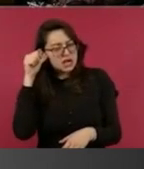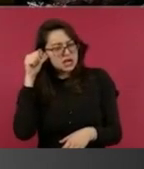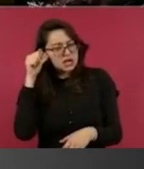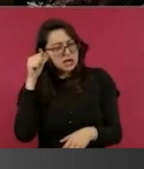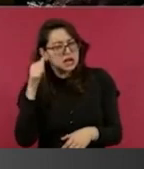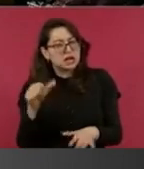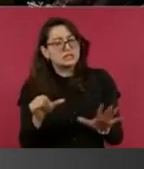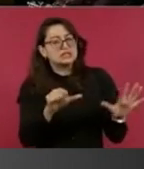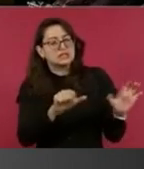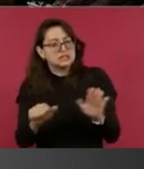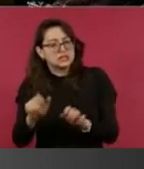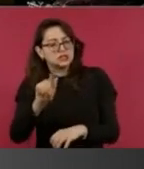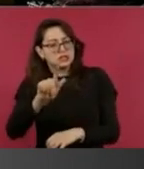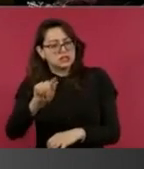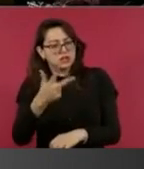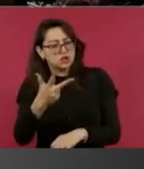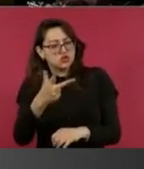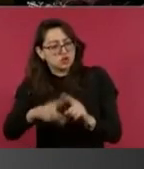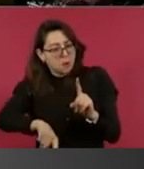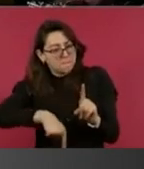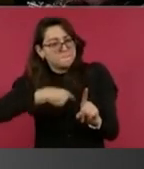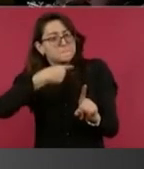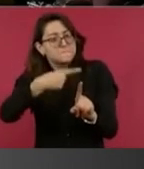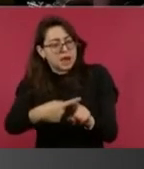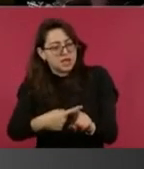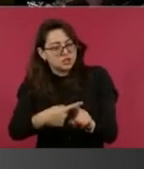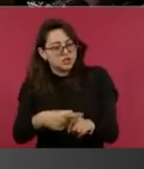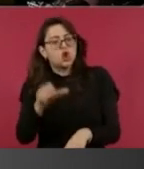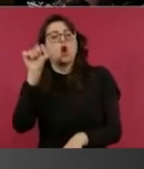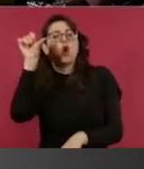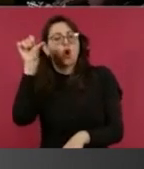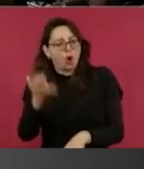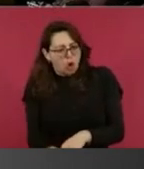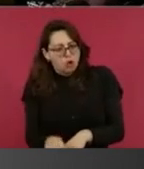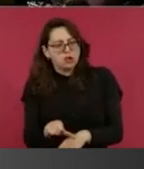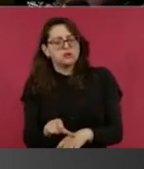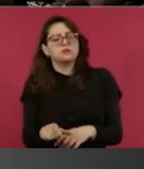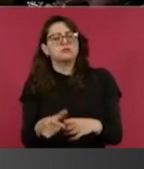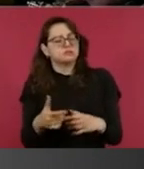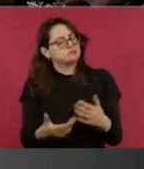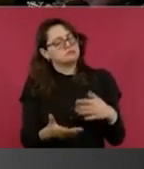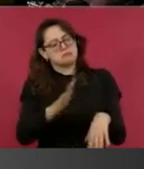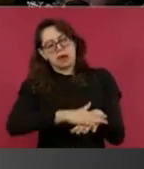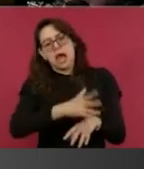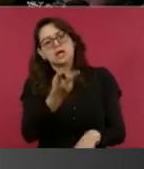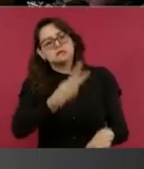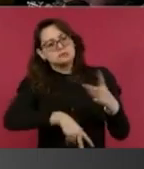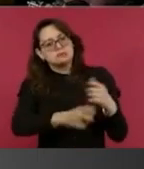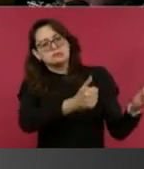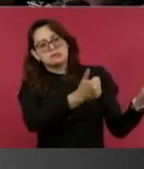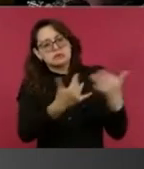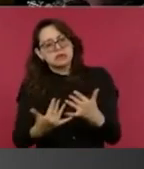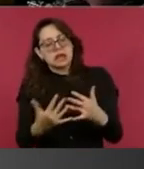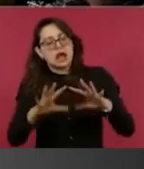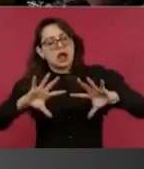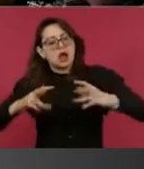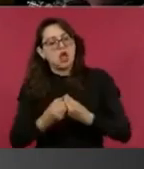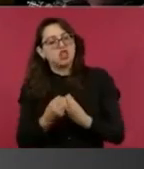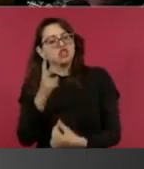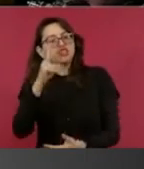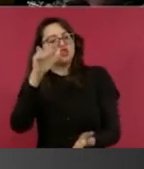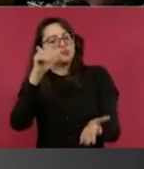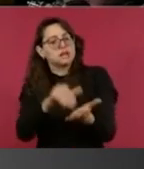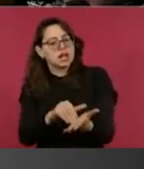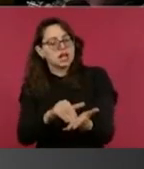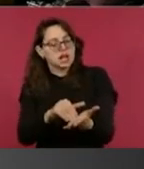678 y van a seguir llegando durante el transcurso del día de hoy para completar otros mil, seremos dos